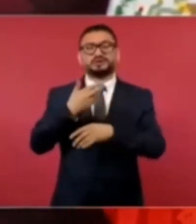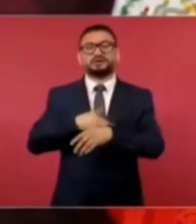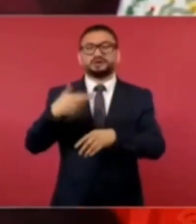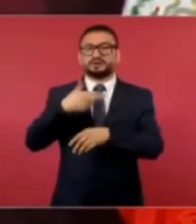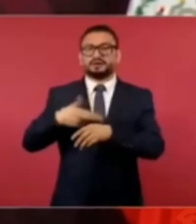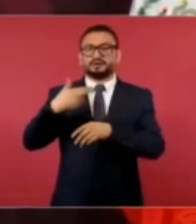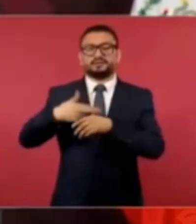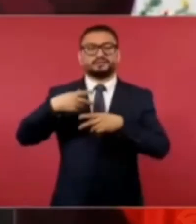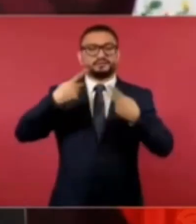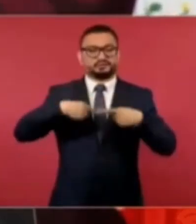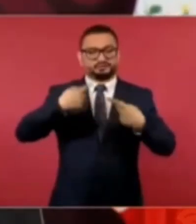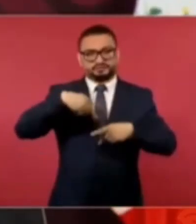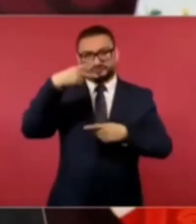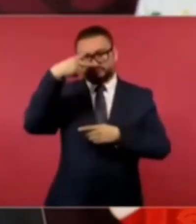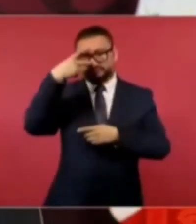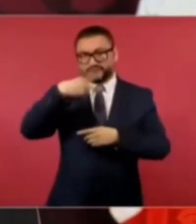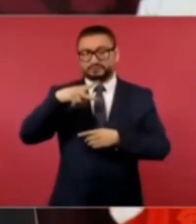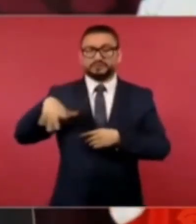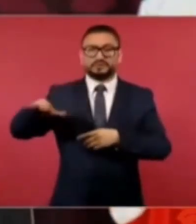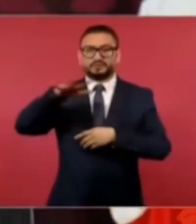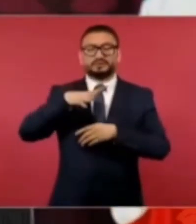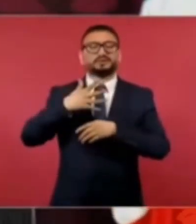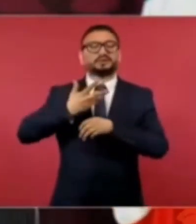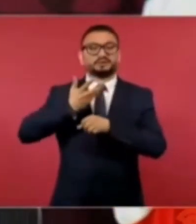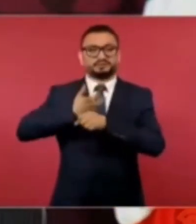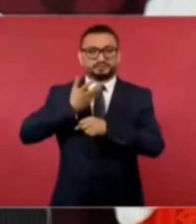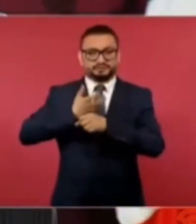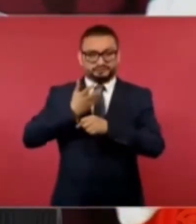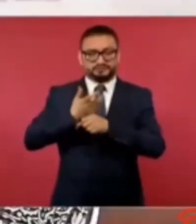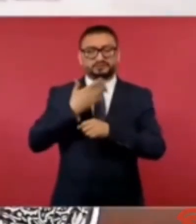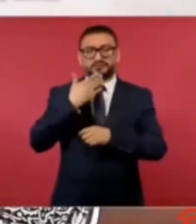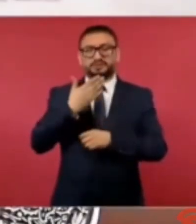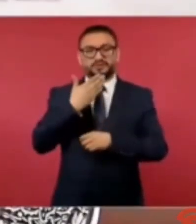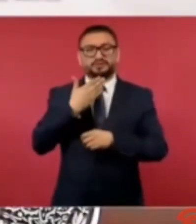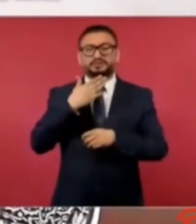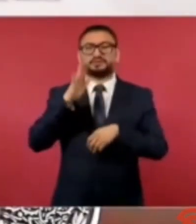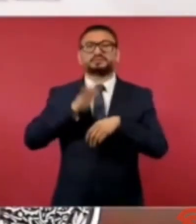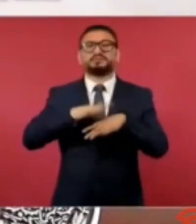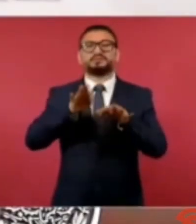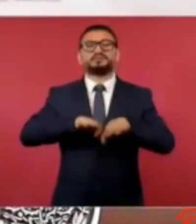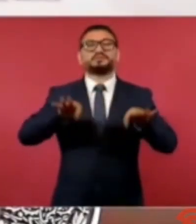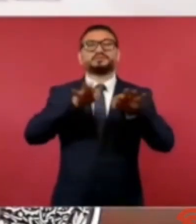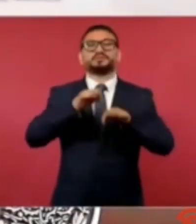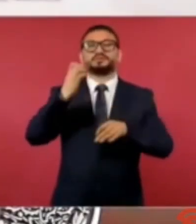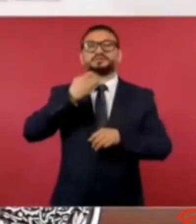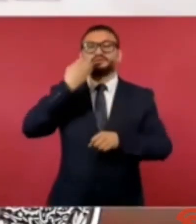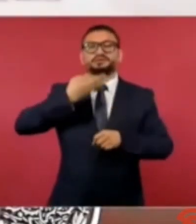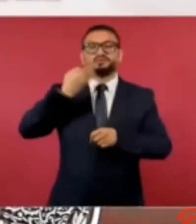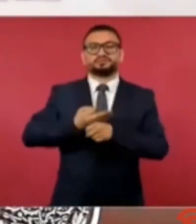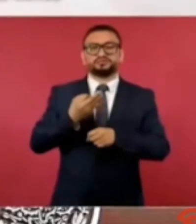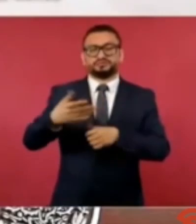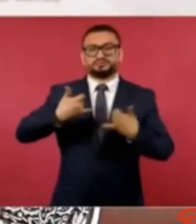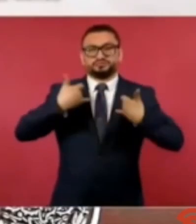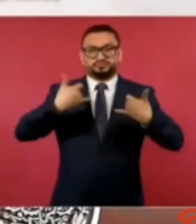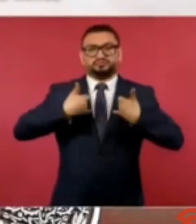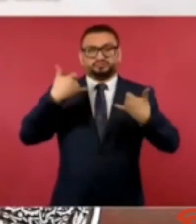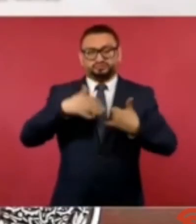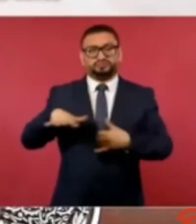mexicanas en Estados Unidos, sobre todo los estudiantes, los jóvenes.